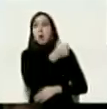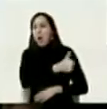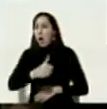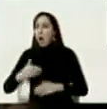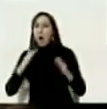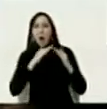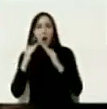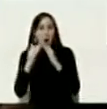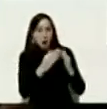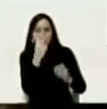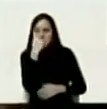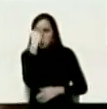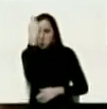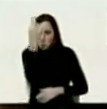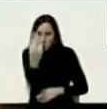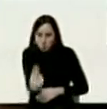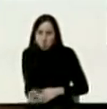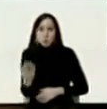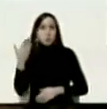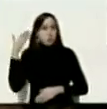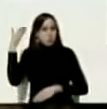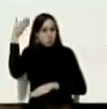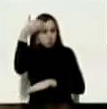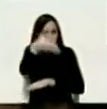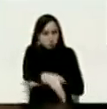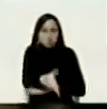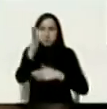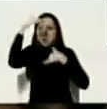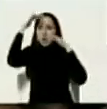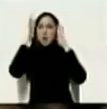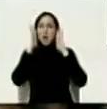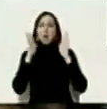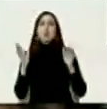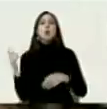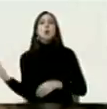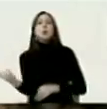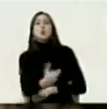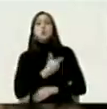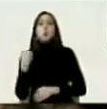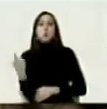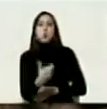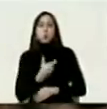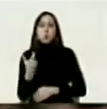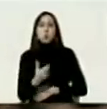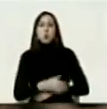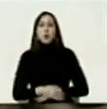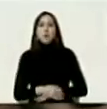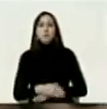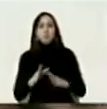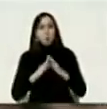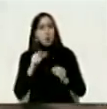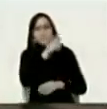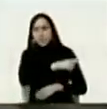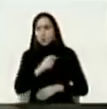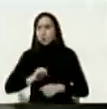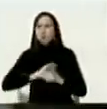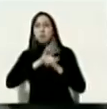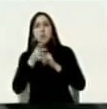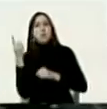visitando casa por casa buscando los casos de coronavirus